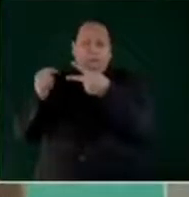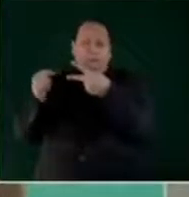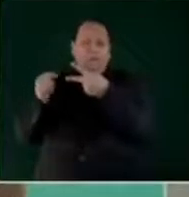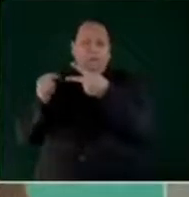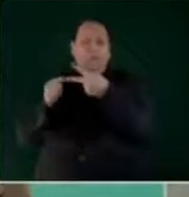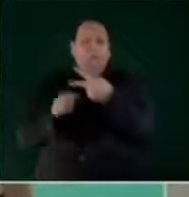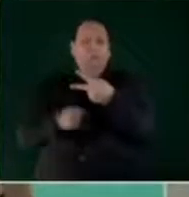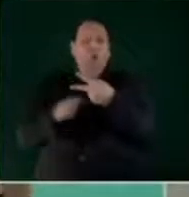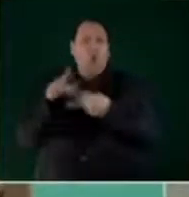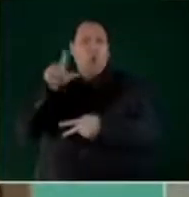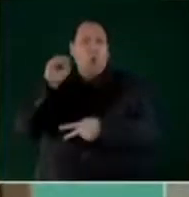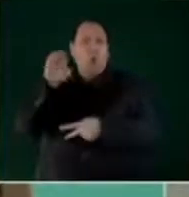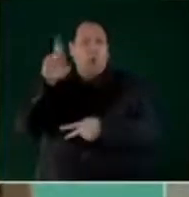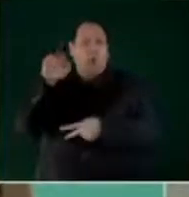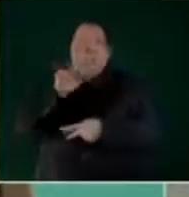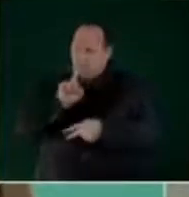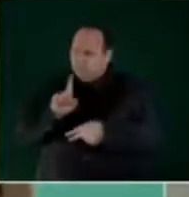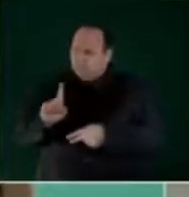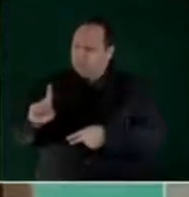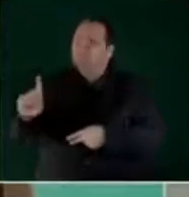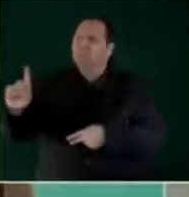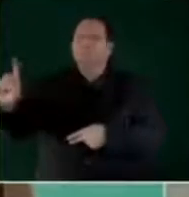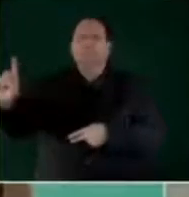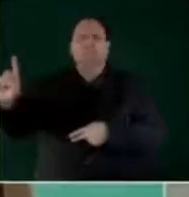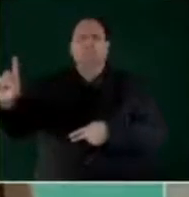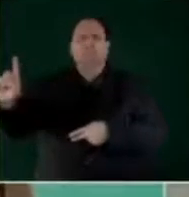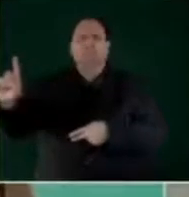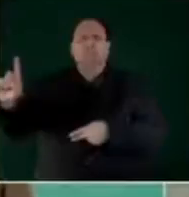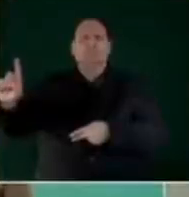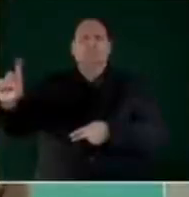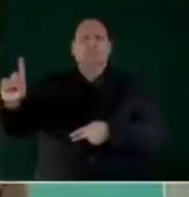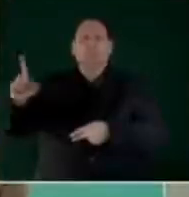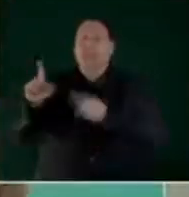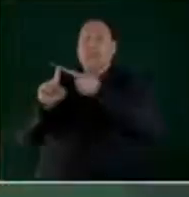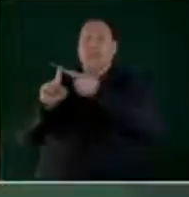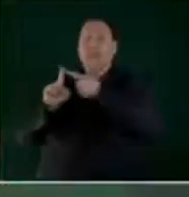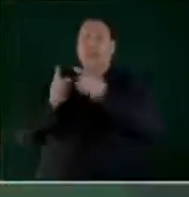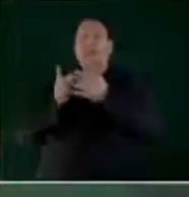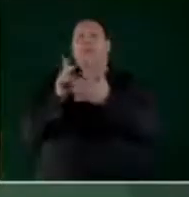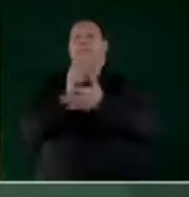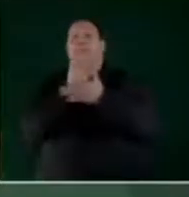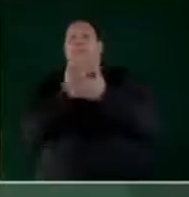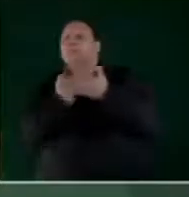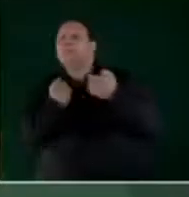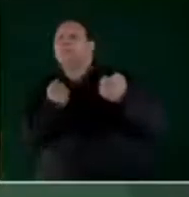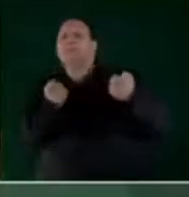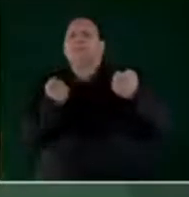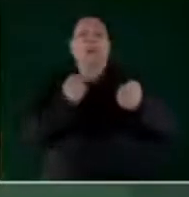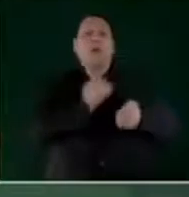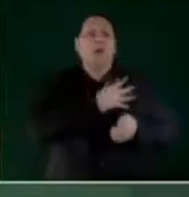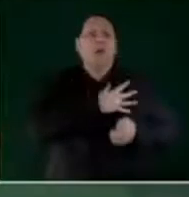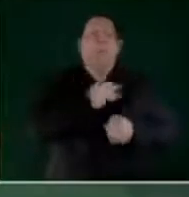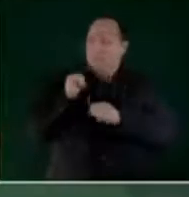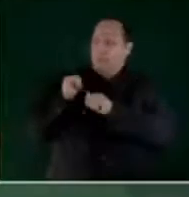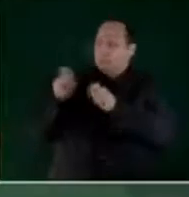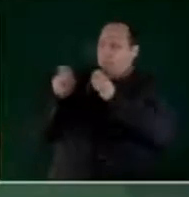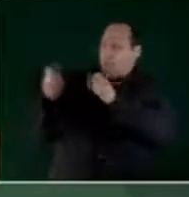lo era, estaba ahí y es coordinador de programas de bienestar